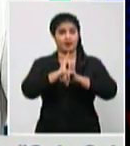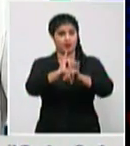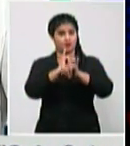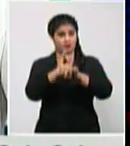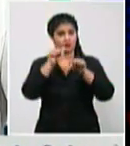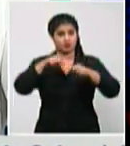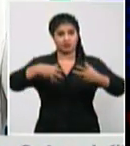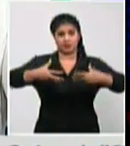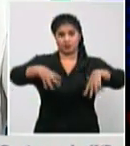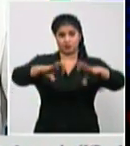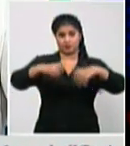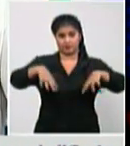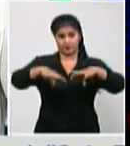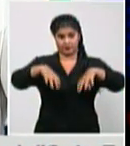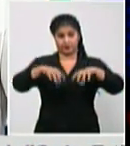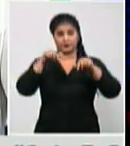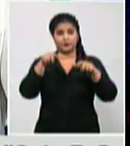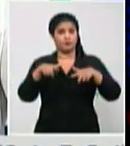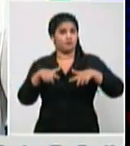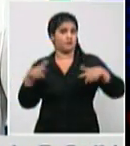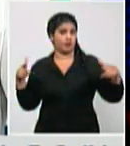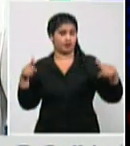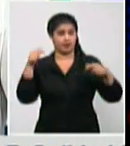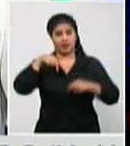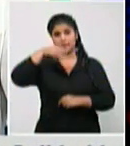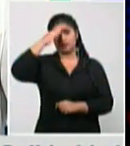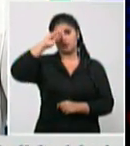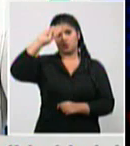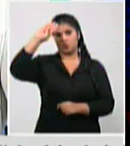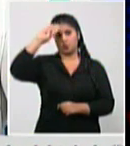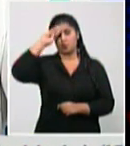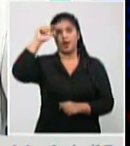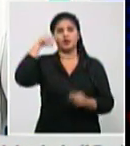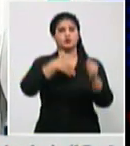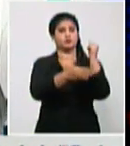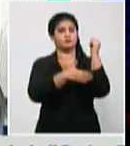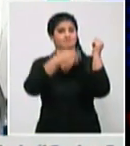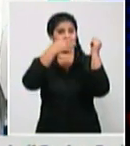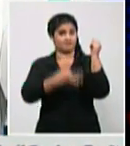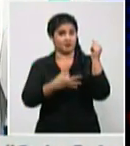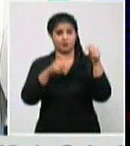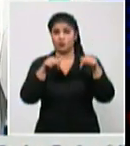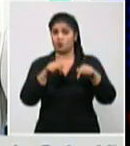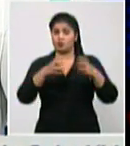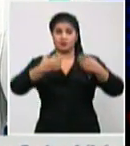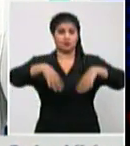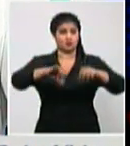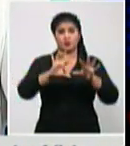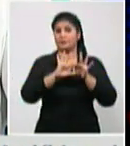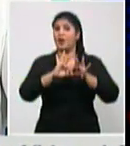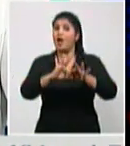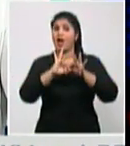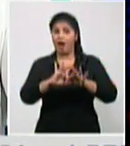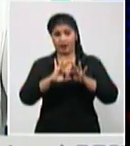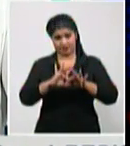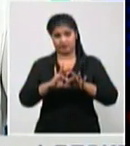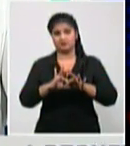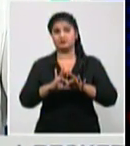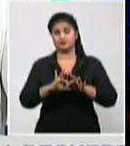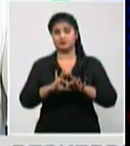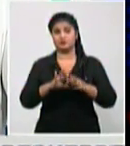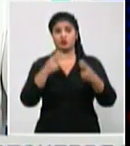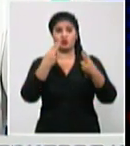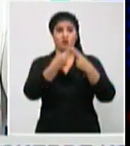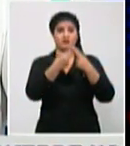de la enfermedad los datos de los casos graves los datos de los casos críticos los